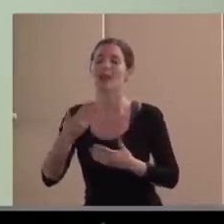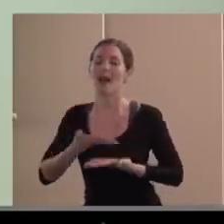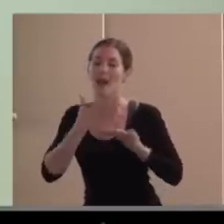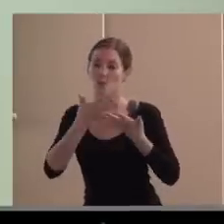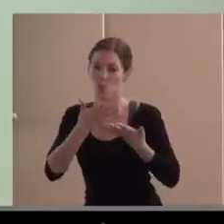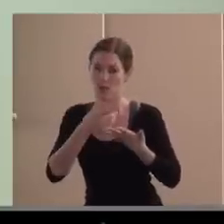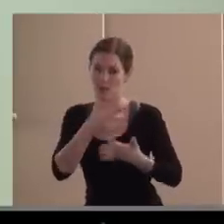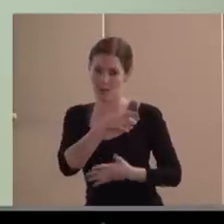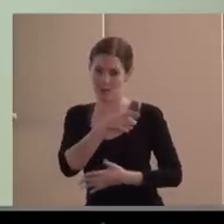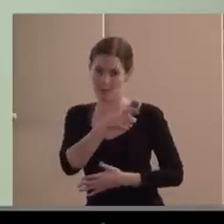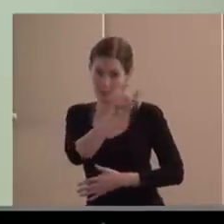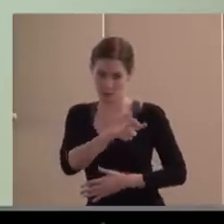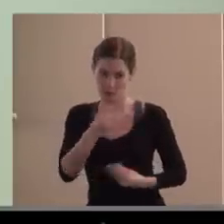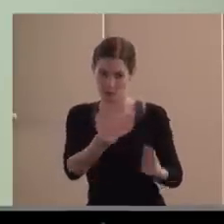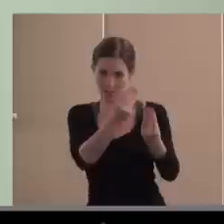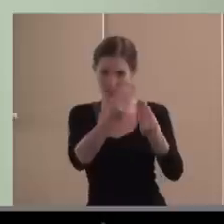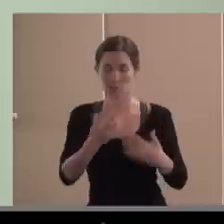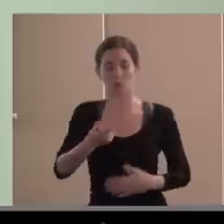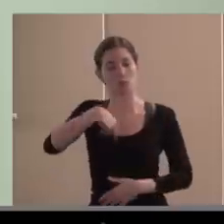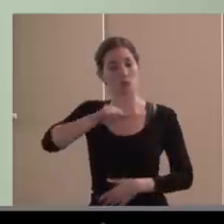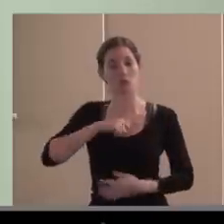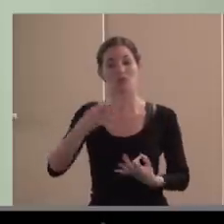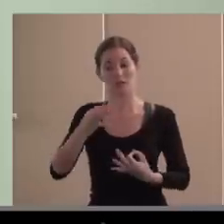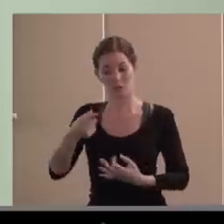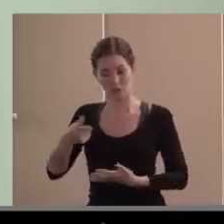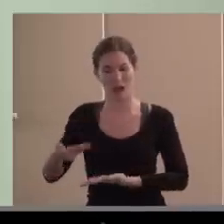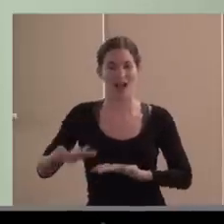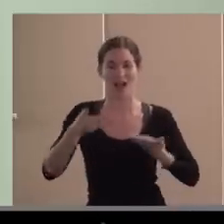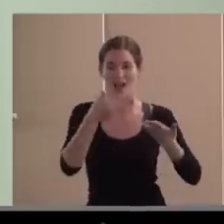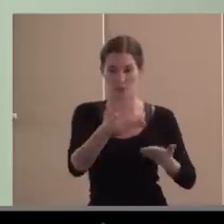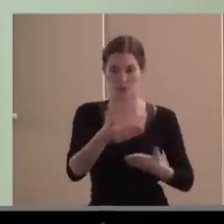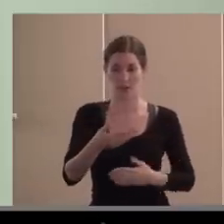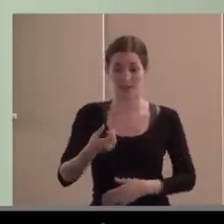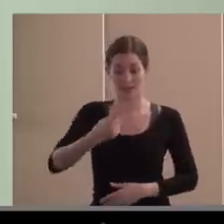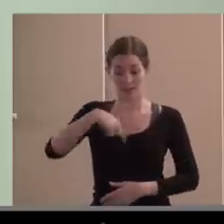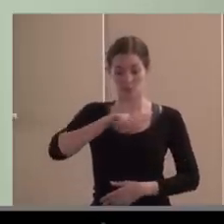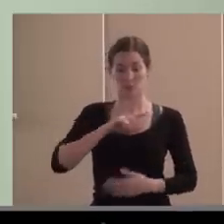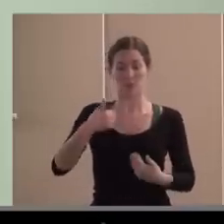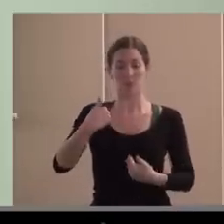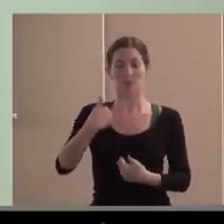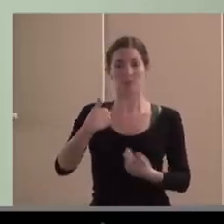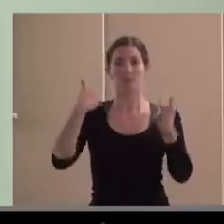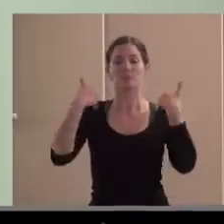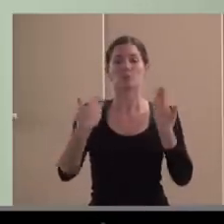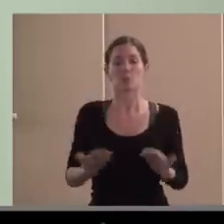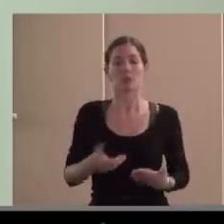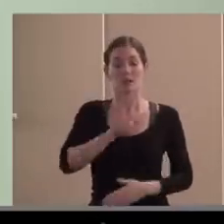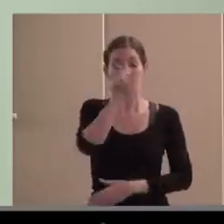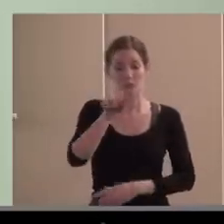y hacer creer a las personas, a las familias que tienen en su seno a una persona con discapacidad, las propias personas